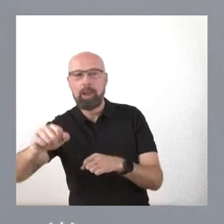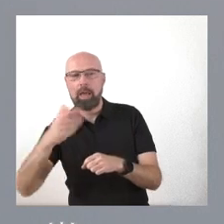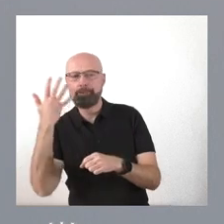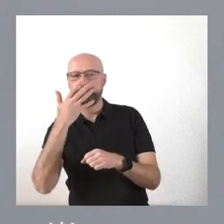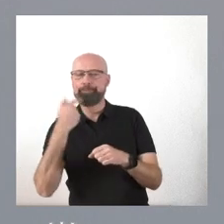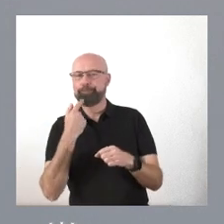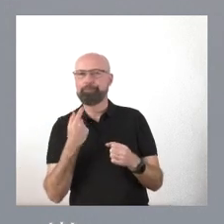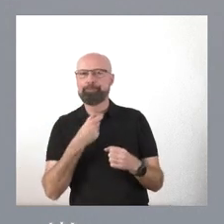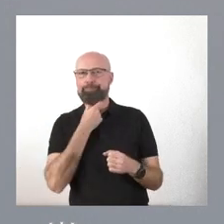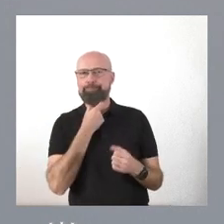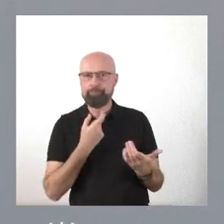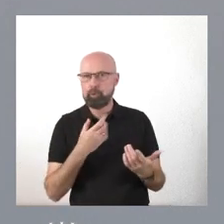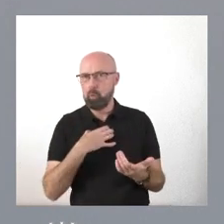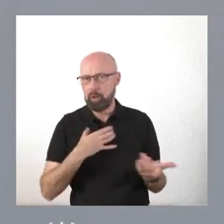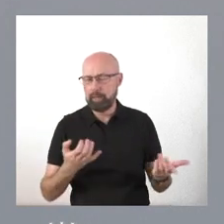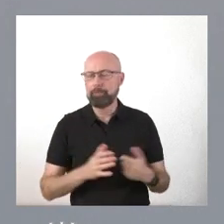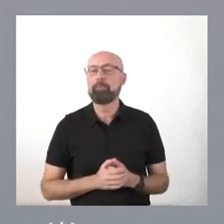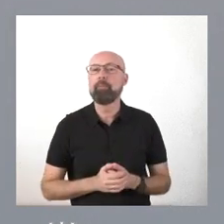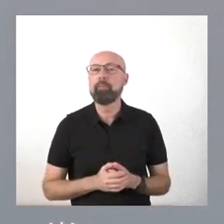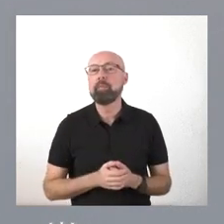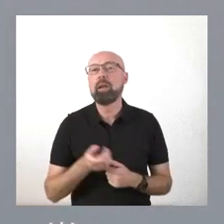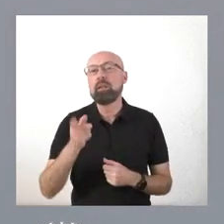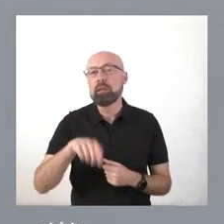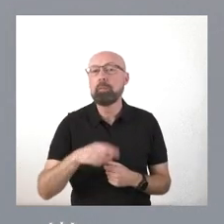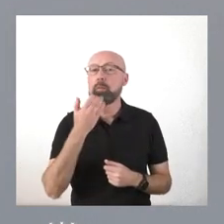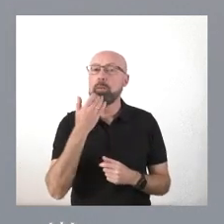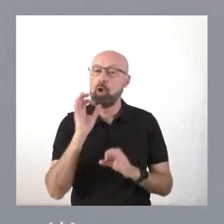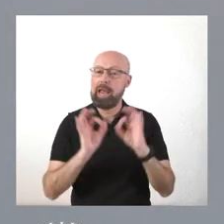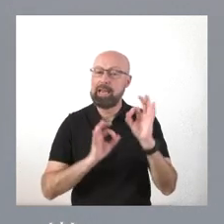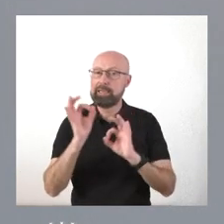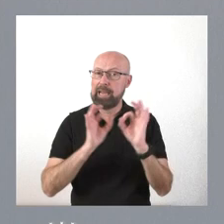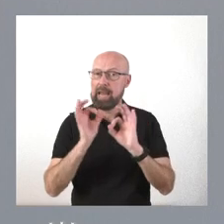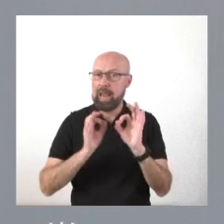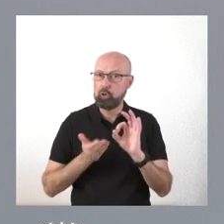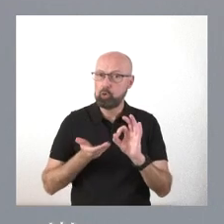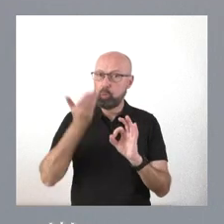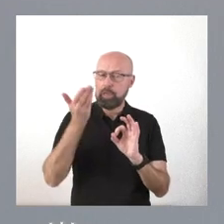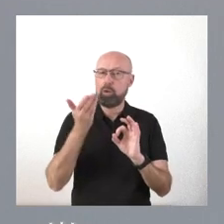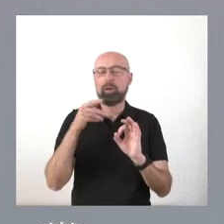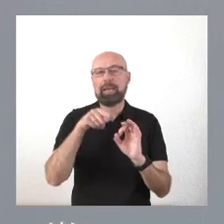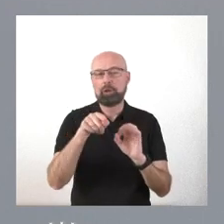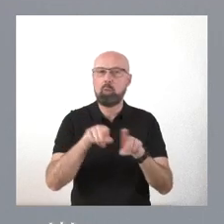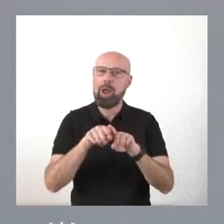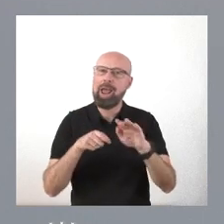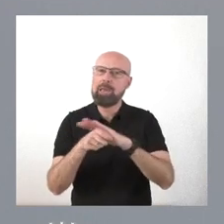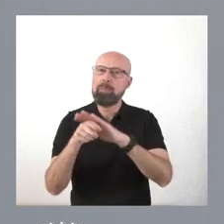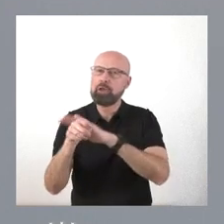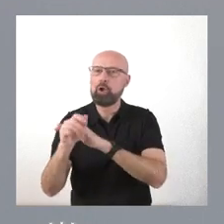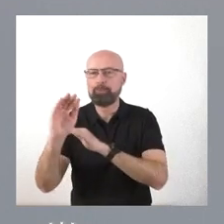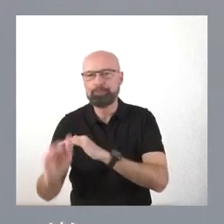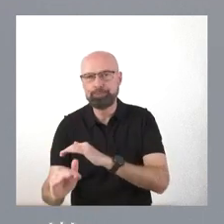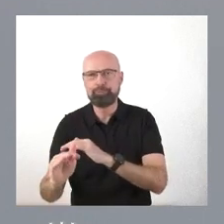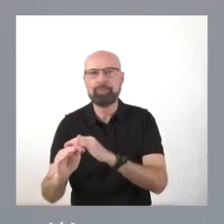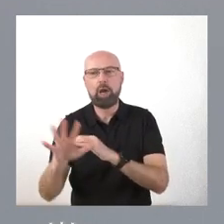demanda interna. La subida de los tipos de interés va a retrasar algunos proyectos de inversión y la adquisición de viviendas.